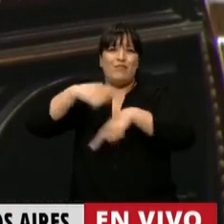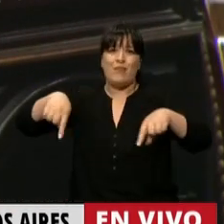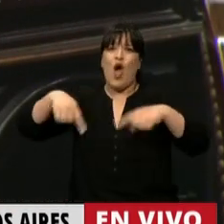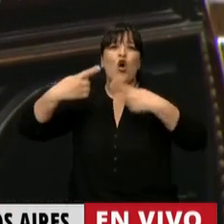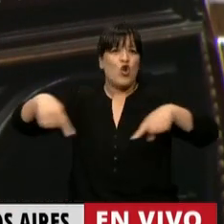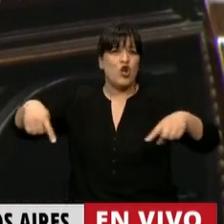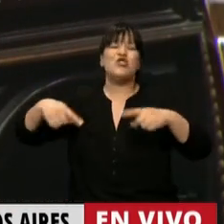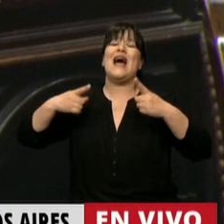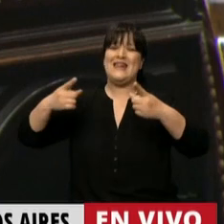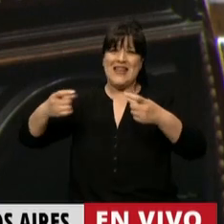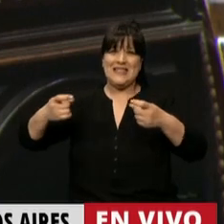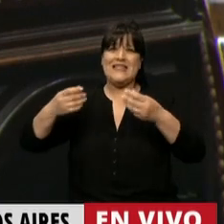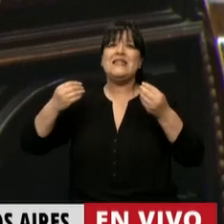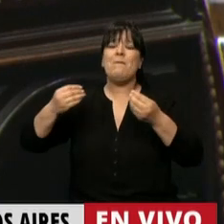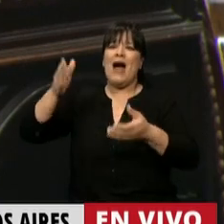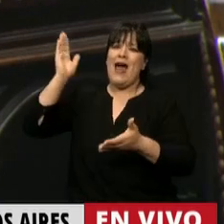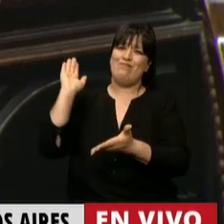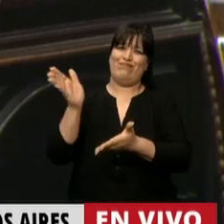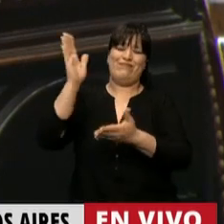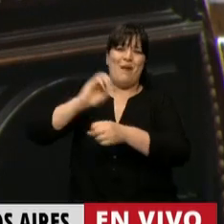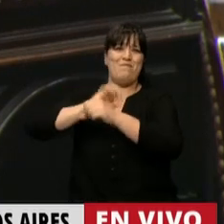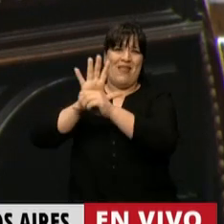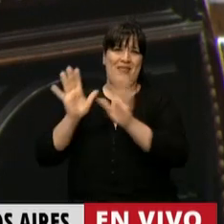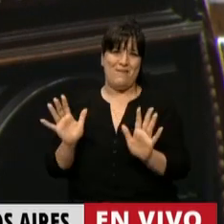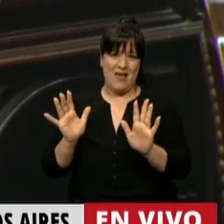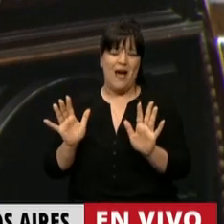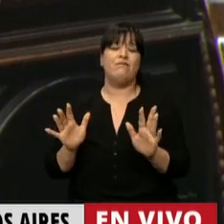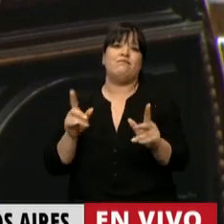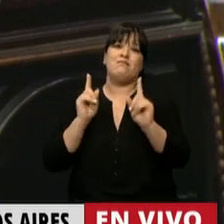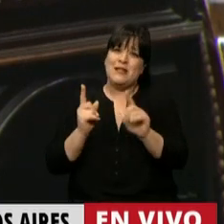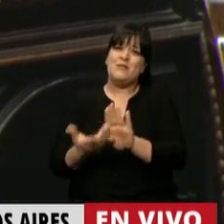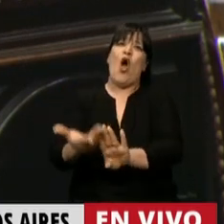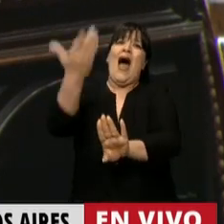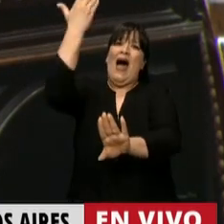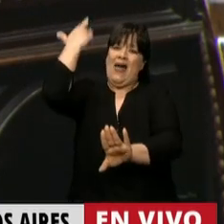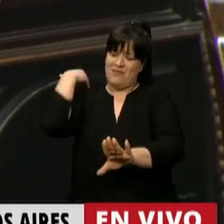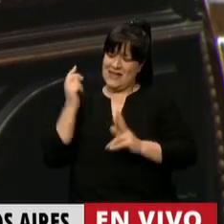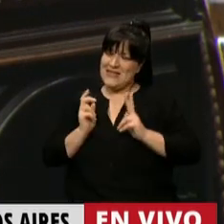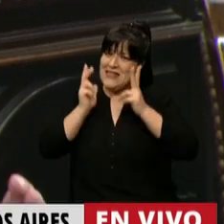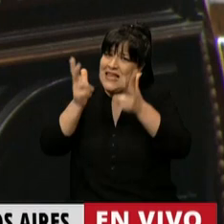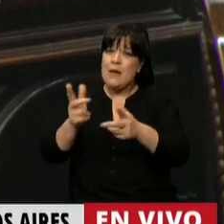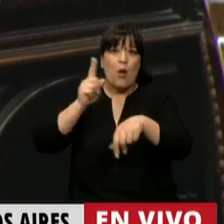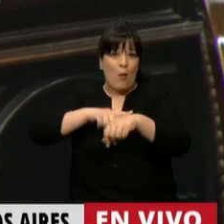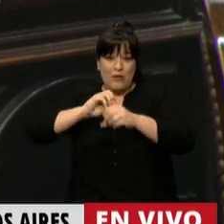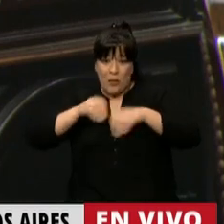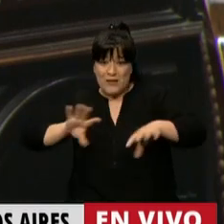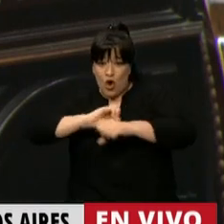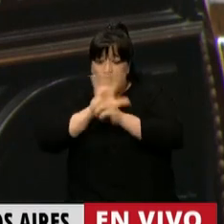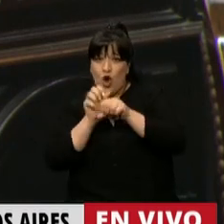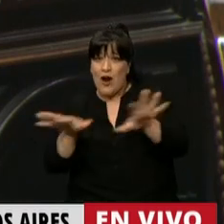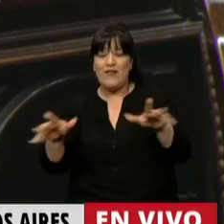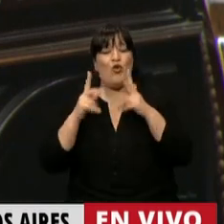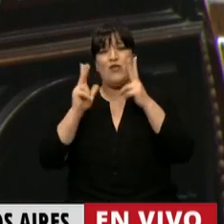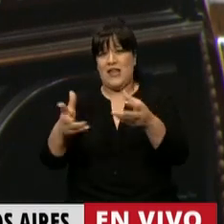hacen falta para enfrentar y derrotar esta pandemia, como lo venimos planteando desde el inicio de esta pandemia. Y por supuesto,